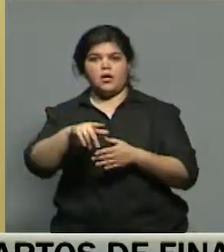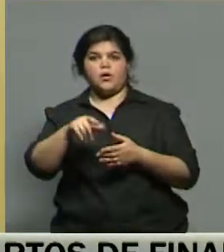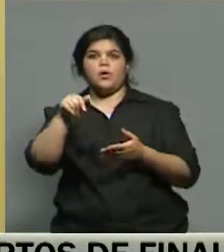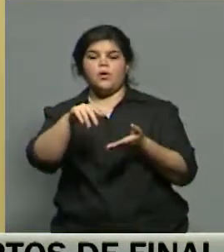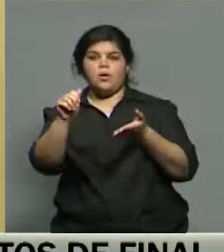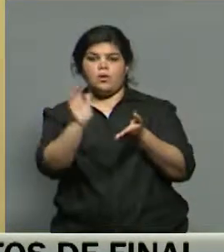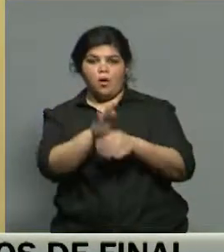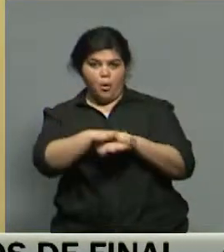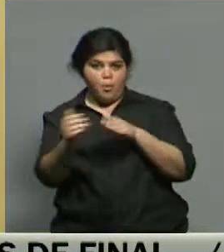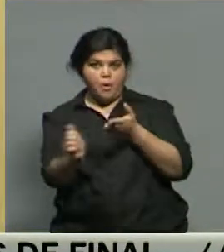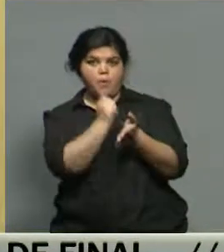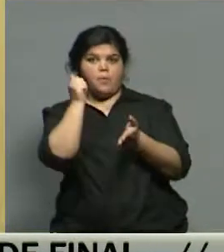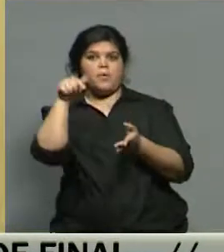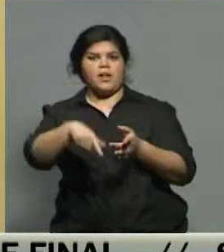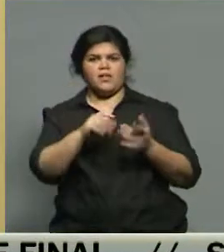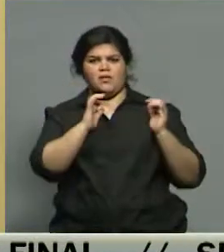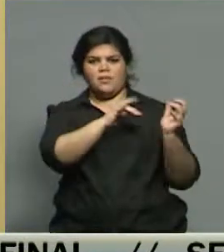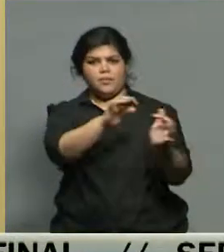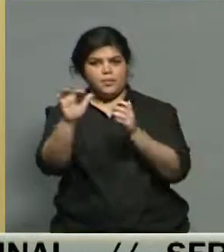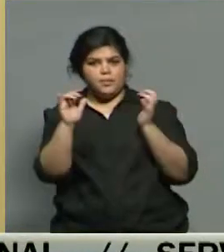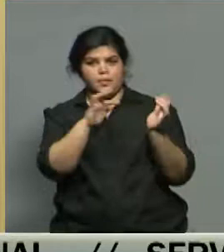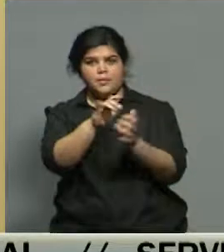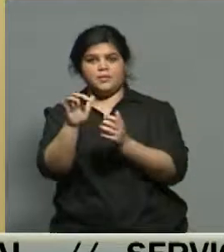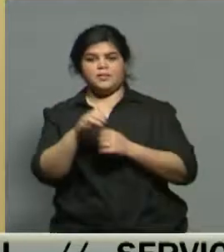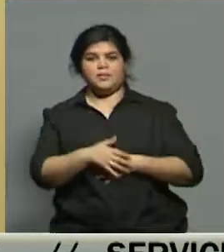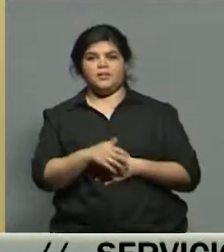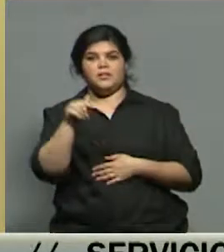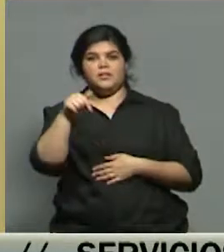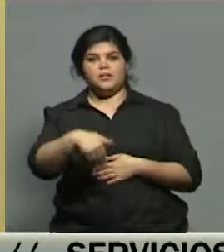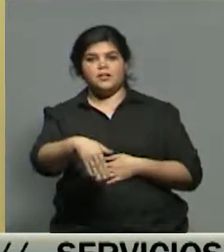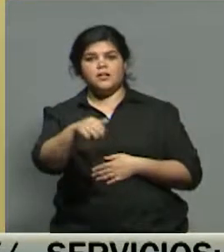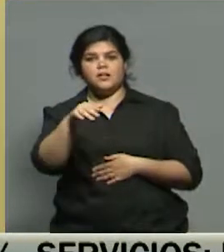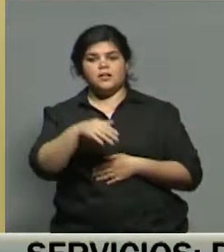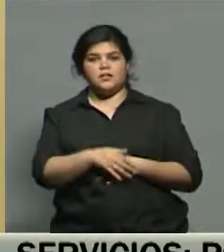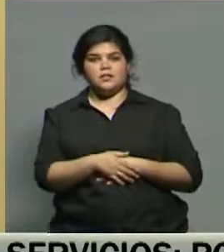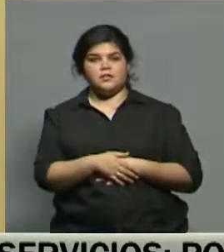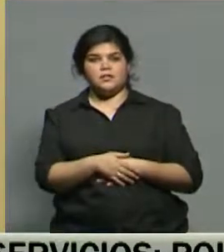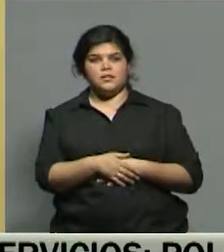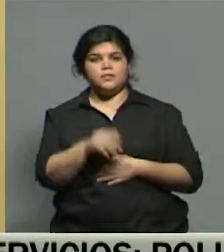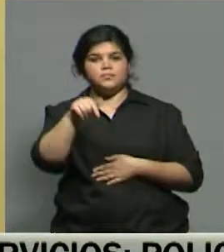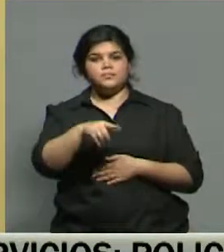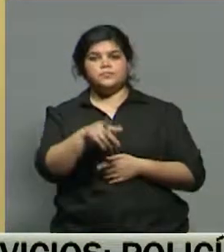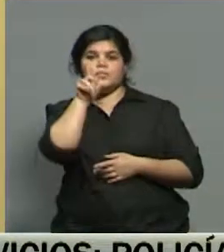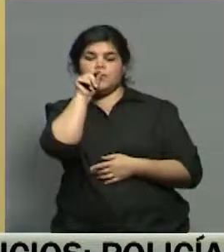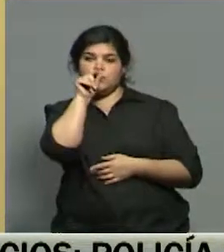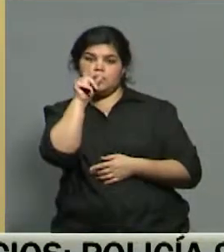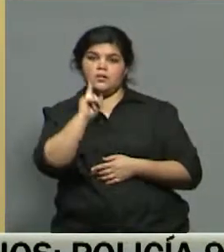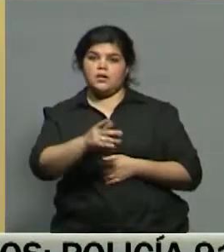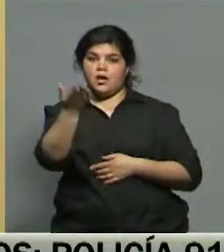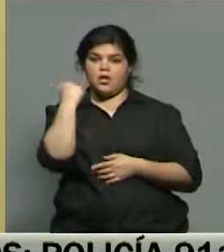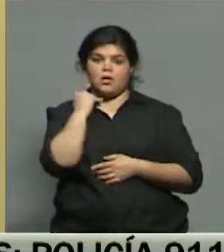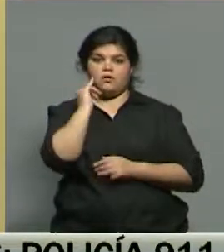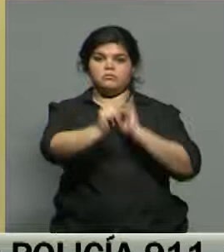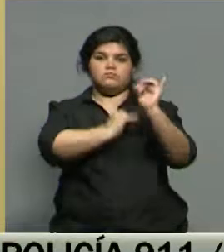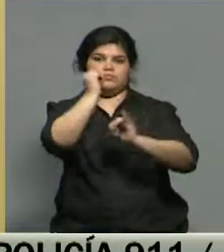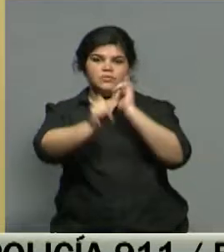que esto ha generado muchas repercusiones. El diputado se expresó a través de su cuenta de Twitter durante todo el día de ayer, haciendo